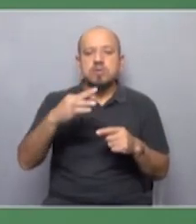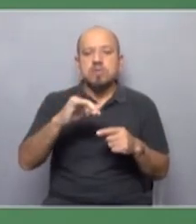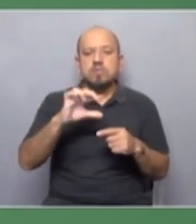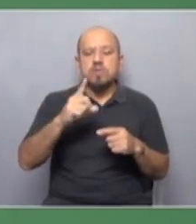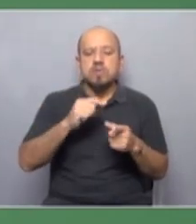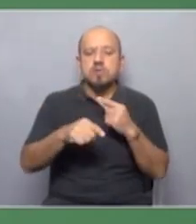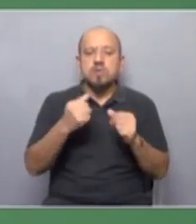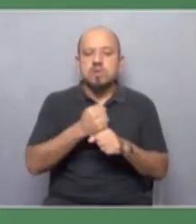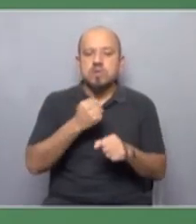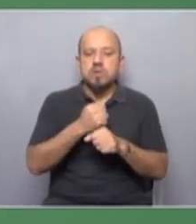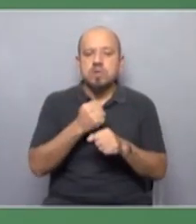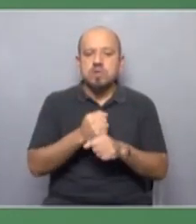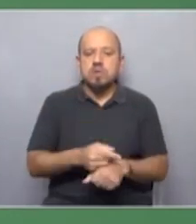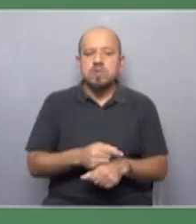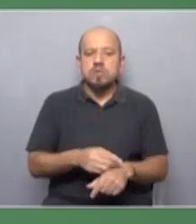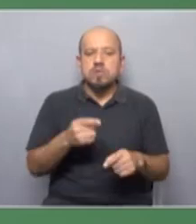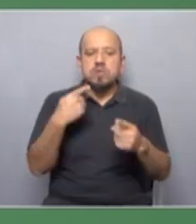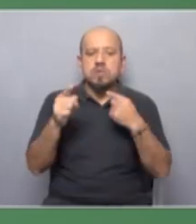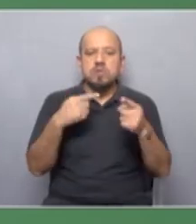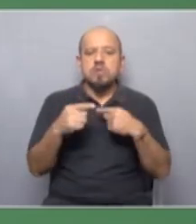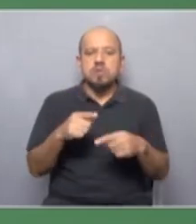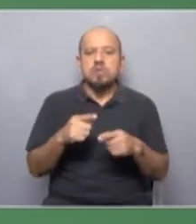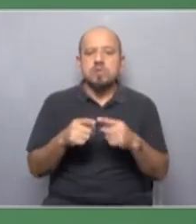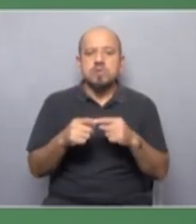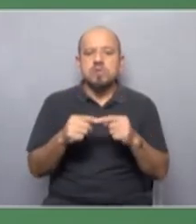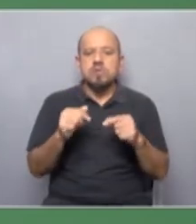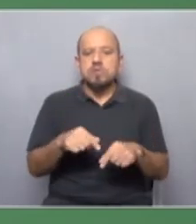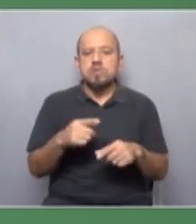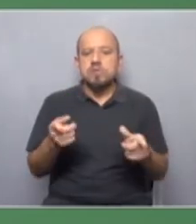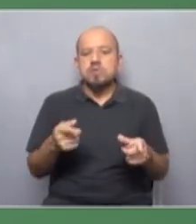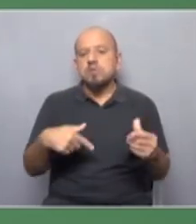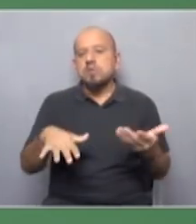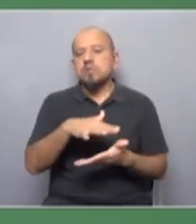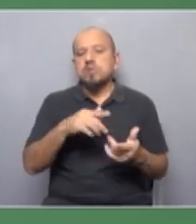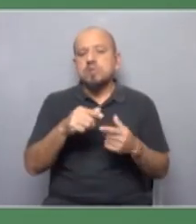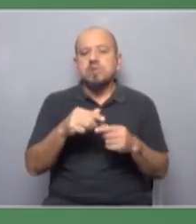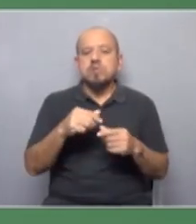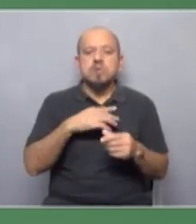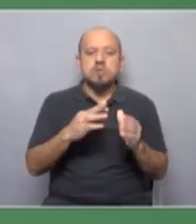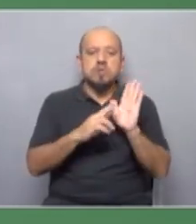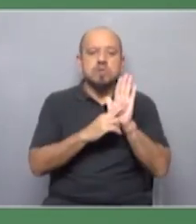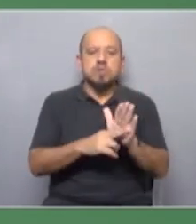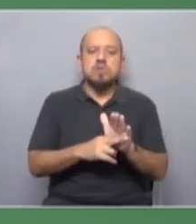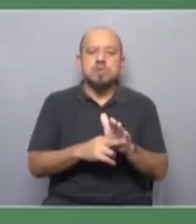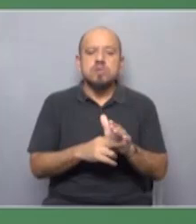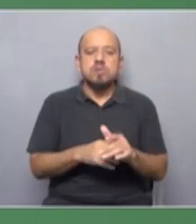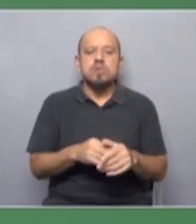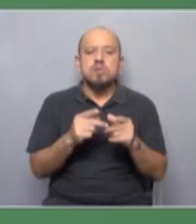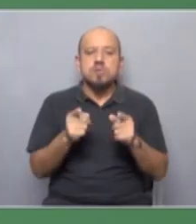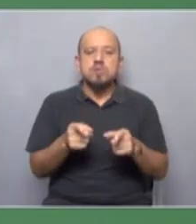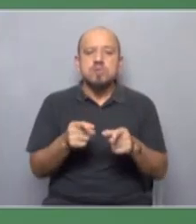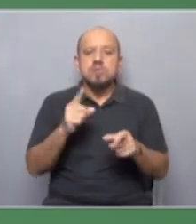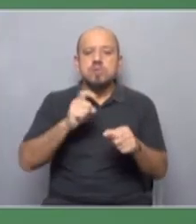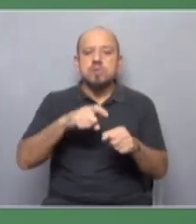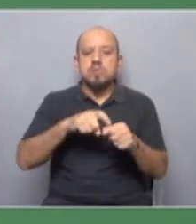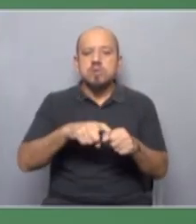que los trabajadores y trabajadoras de diferentes aspectos de diferentes espacios se sientan representados y representadas dentro del